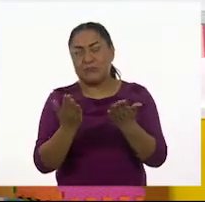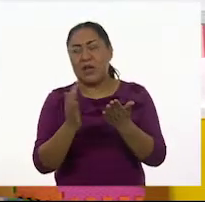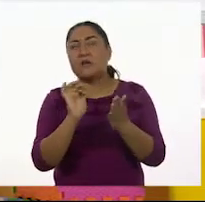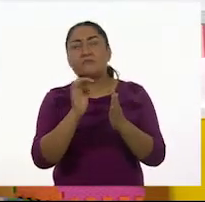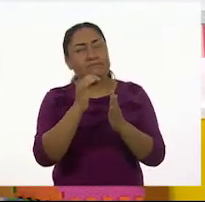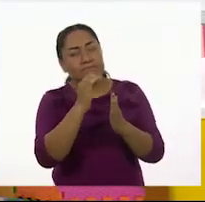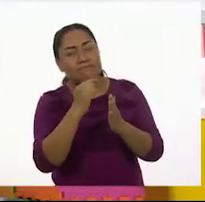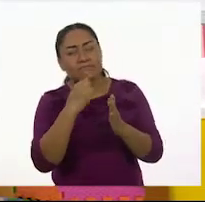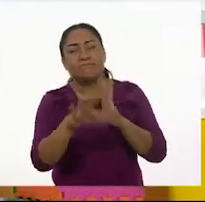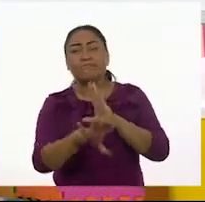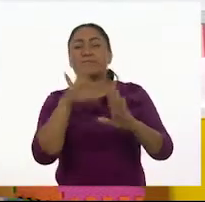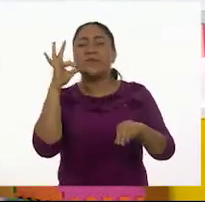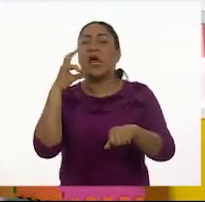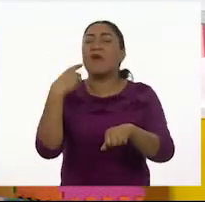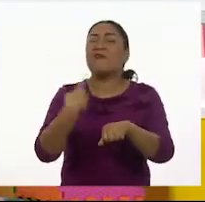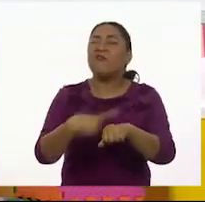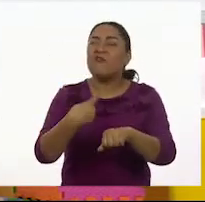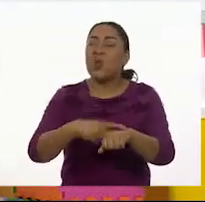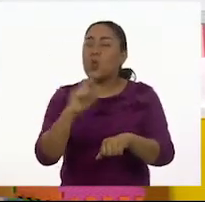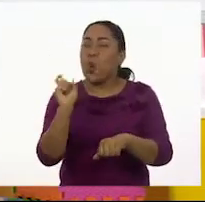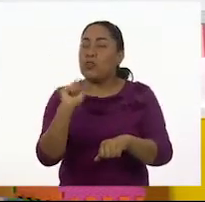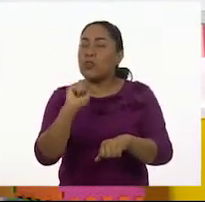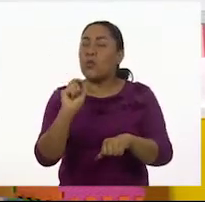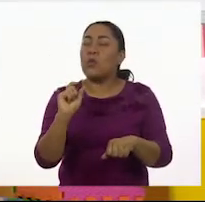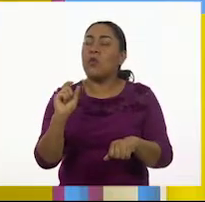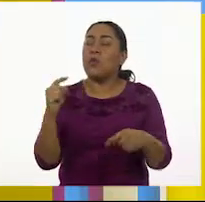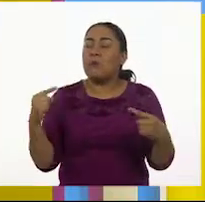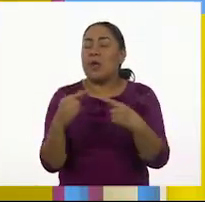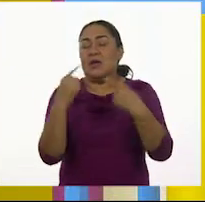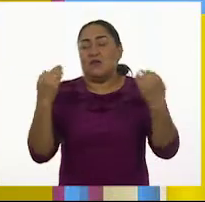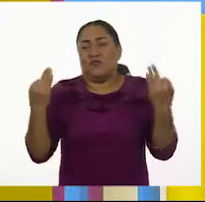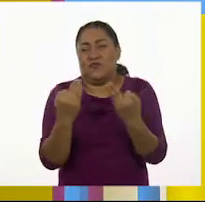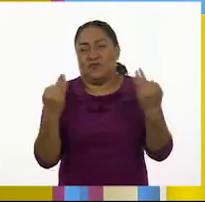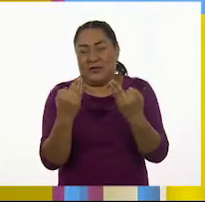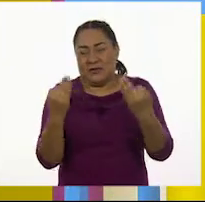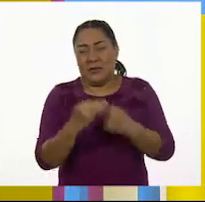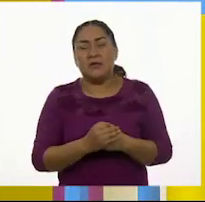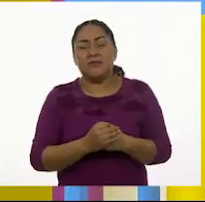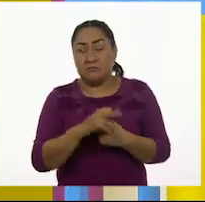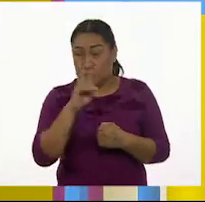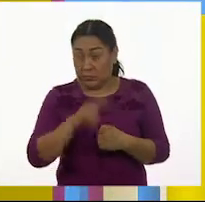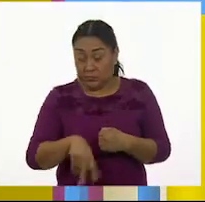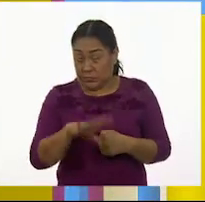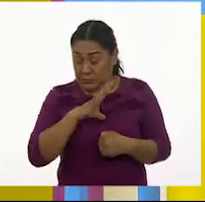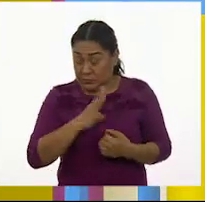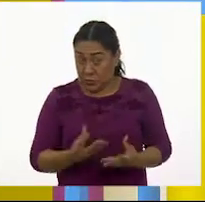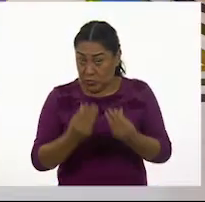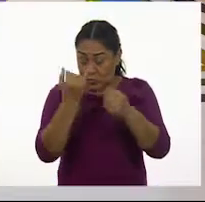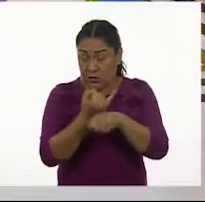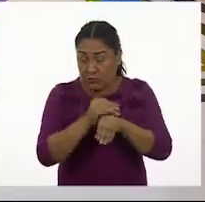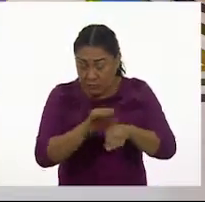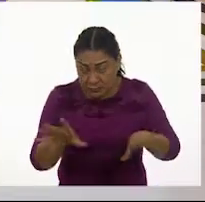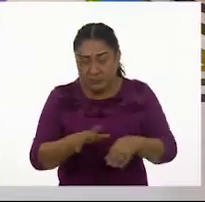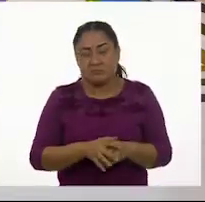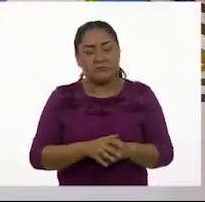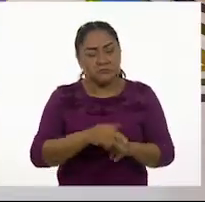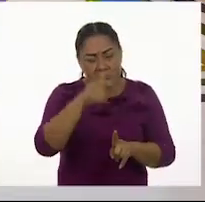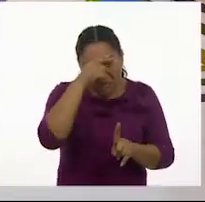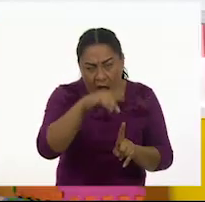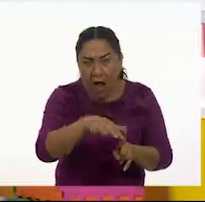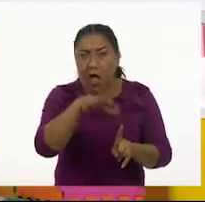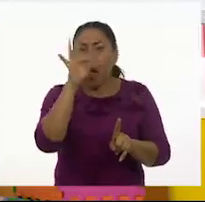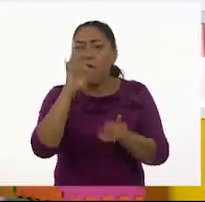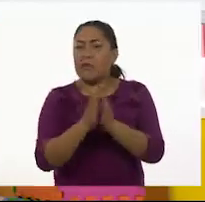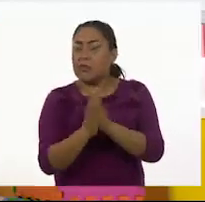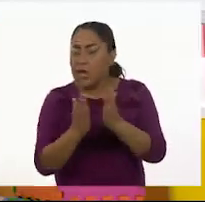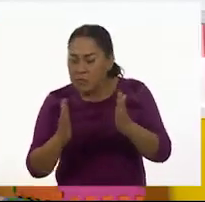enfermedades en época invernal. Y estábamos buscando un montón de información y encontramos un tríptico, una entrevista,